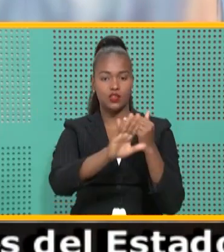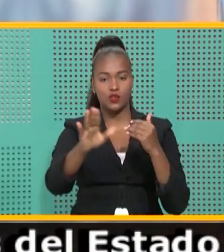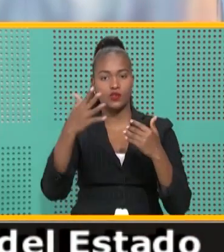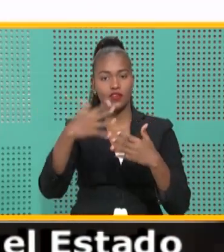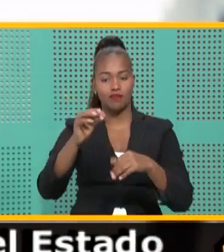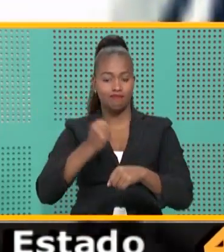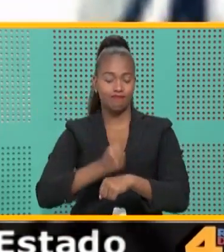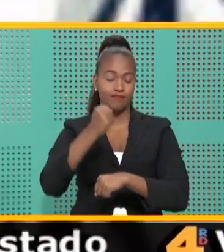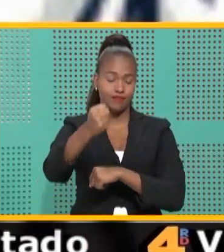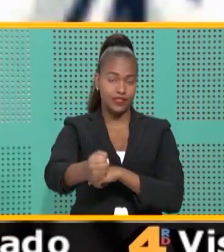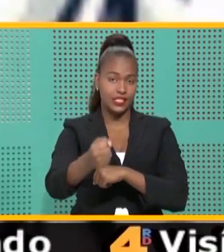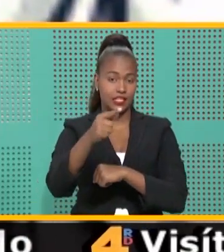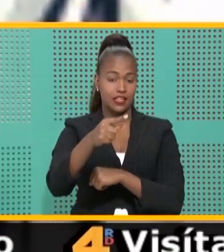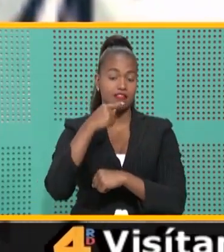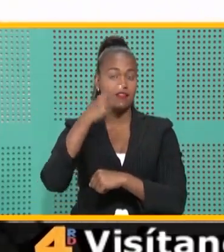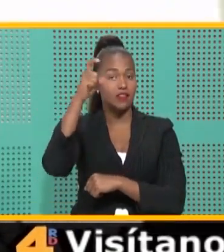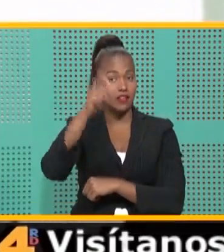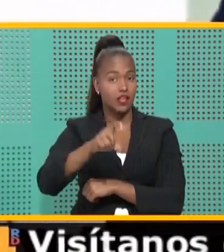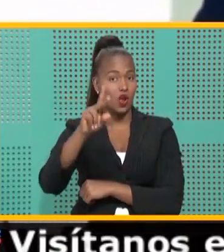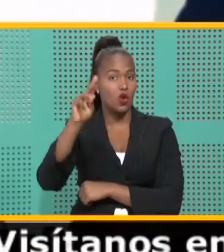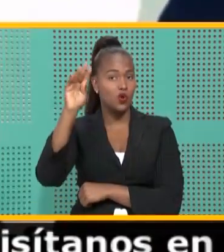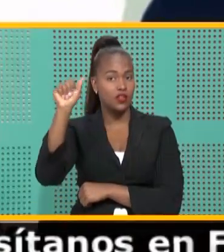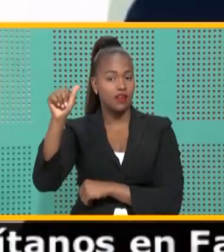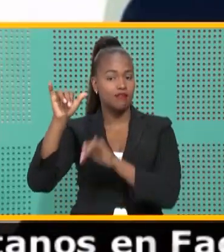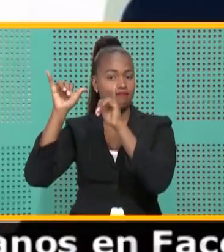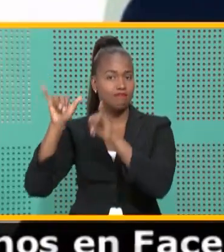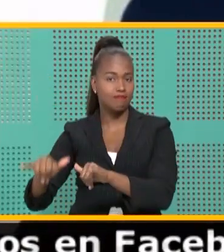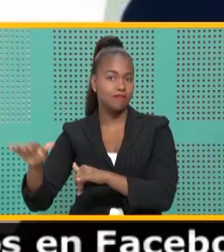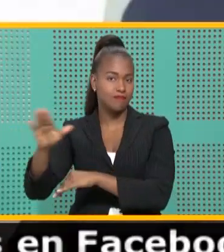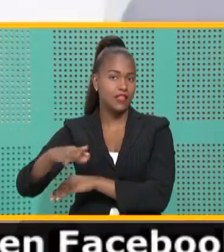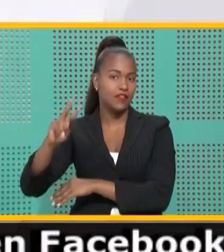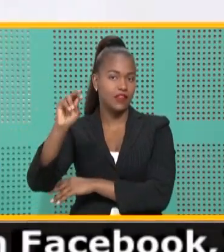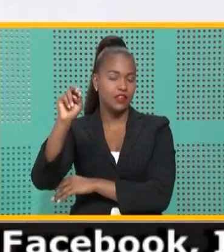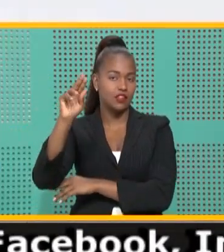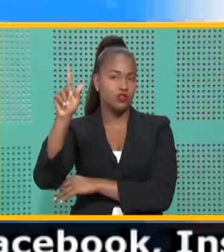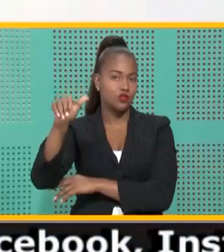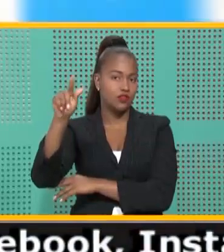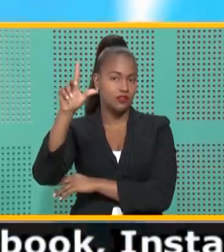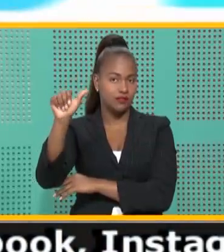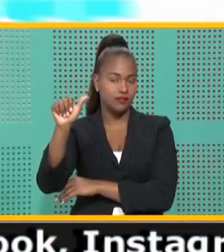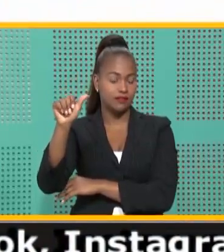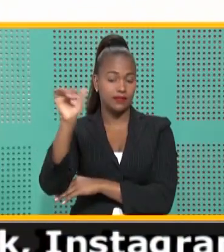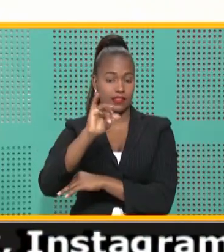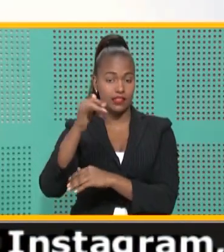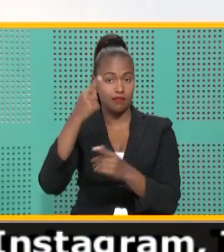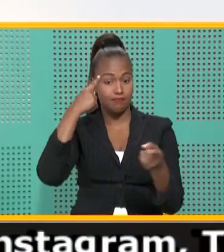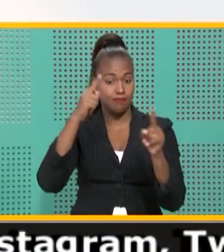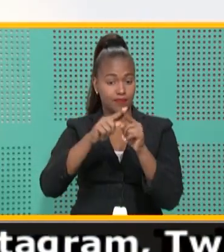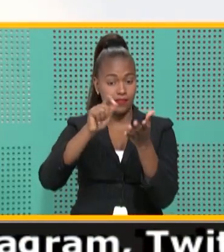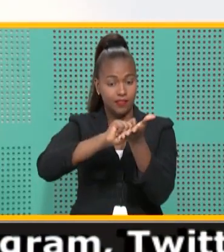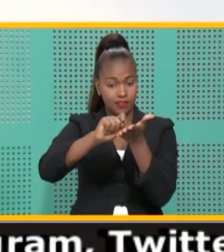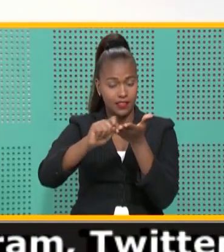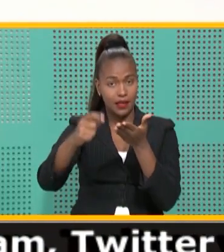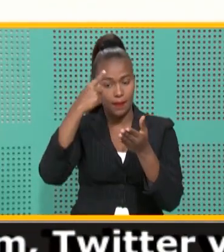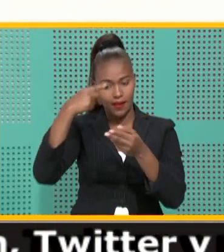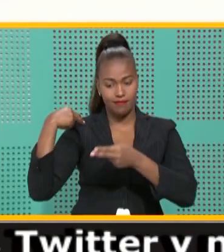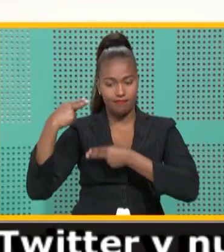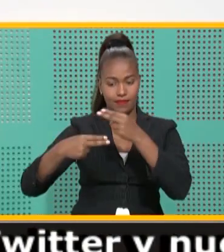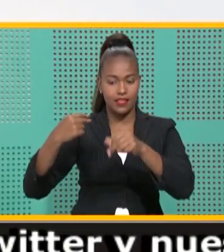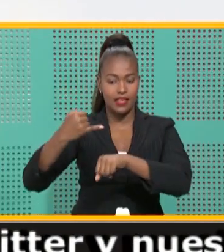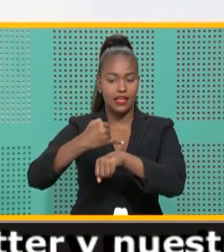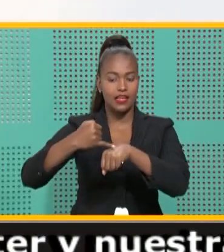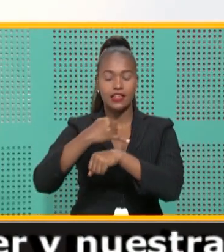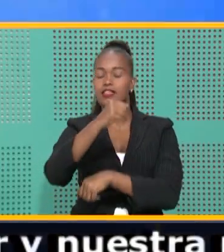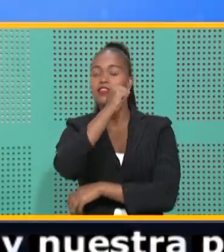expulsados, lo que obligó a Rosa a permanecer en Venezuela. Escribió unos apuntes para la historia de la isla de